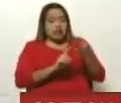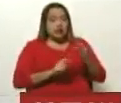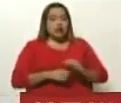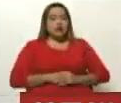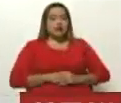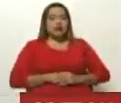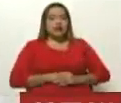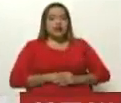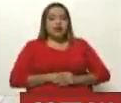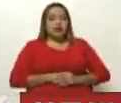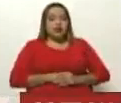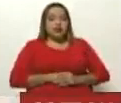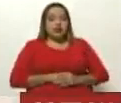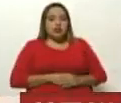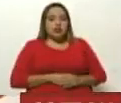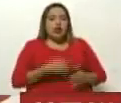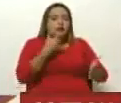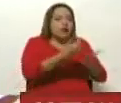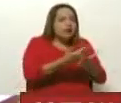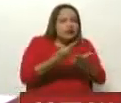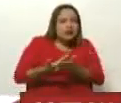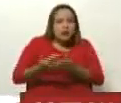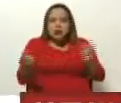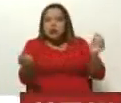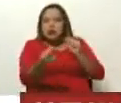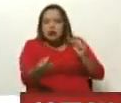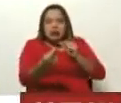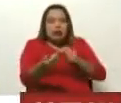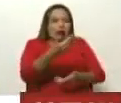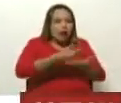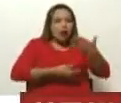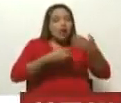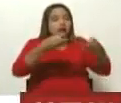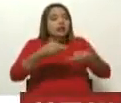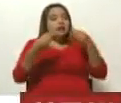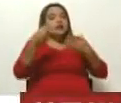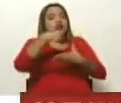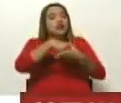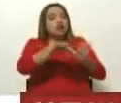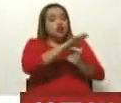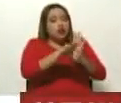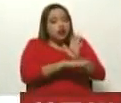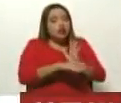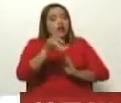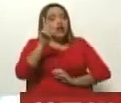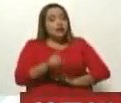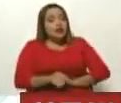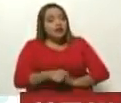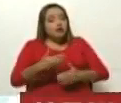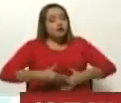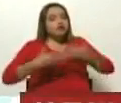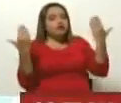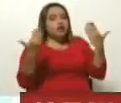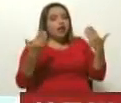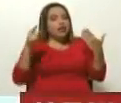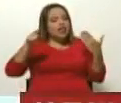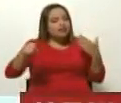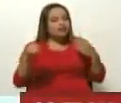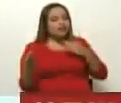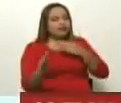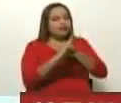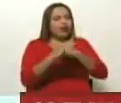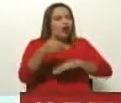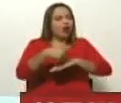de los escenarios de diálogo siempre dentro de la Constitución y siempre con la condición de levantamiento de estas medidas